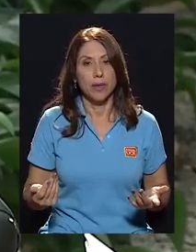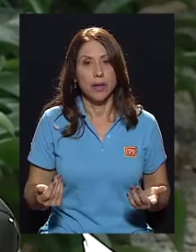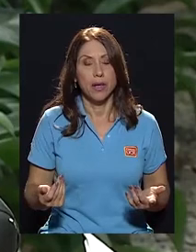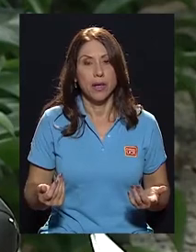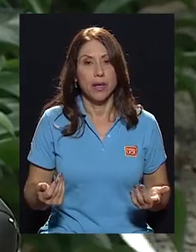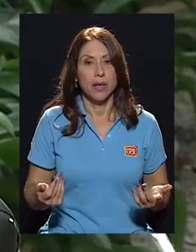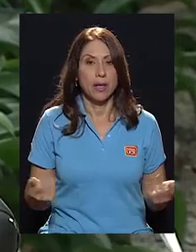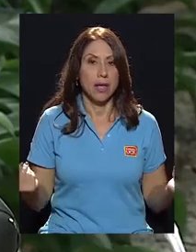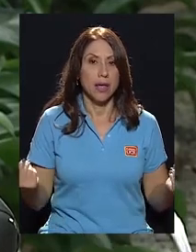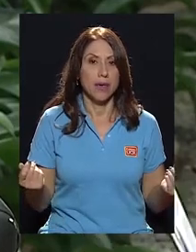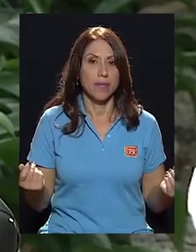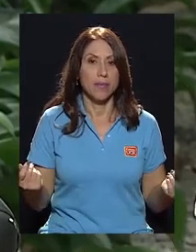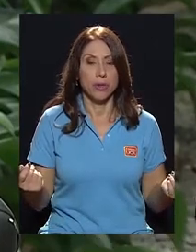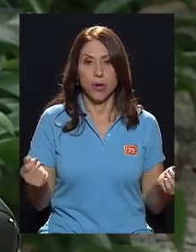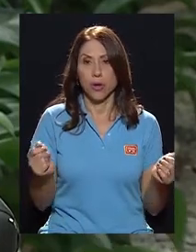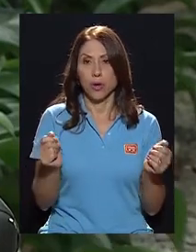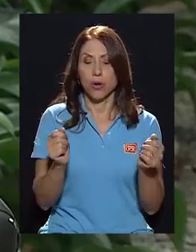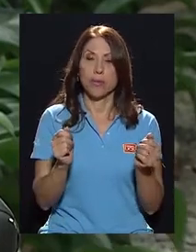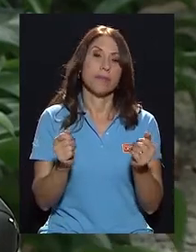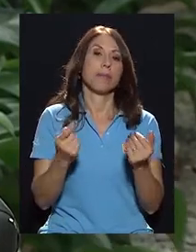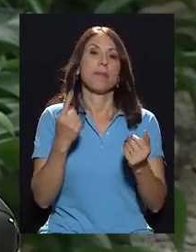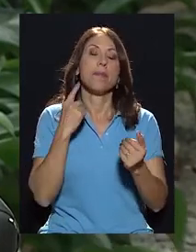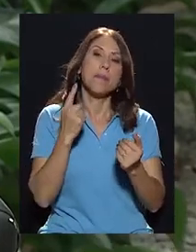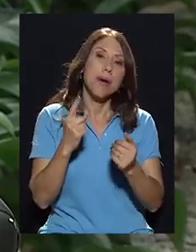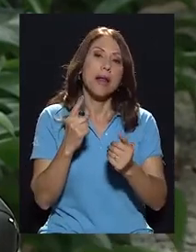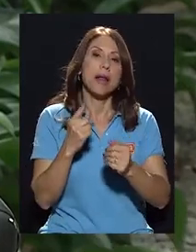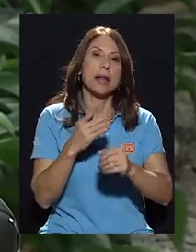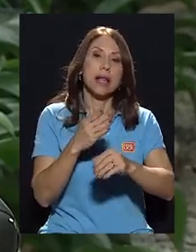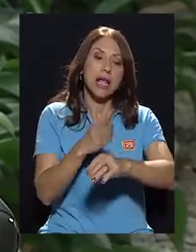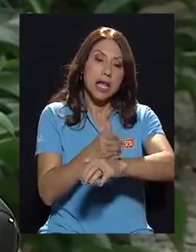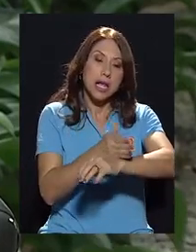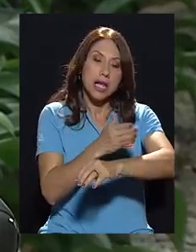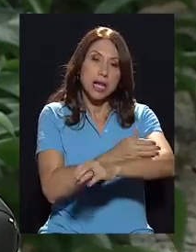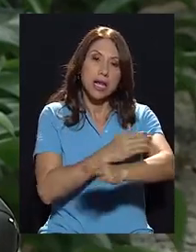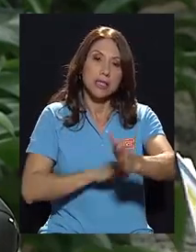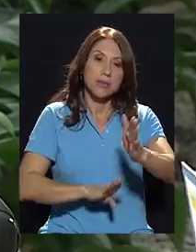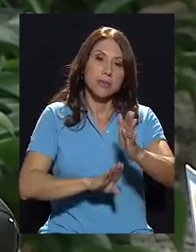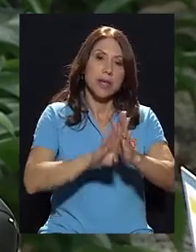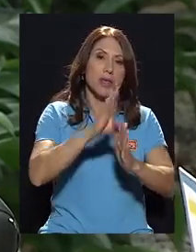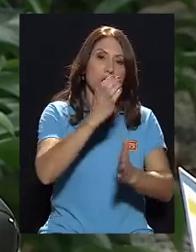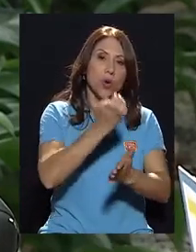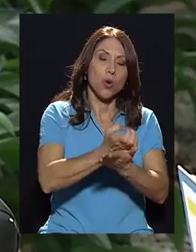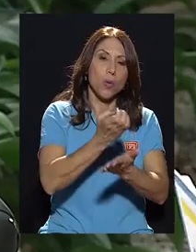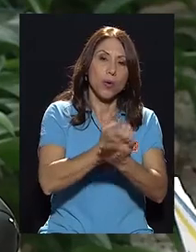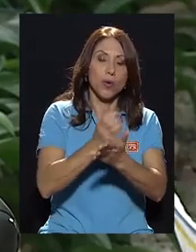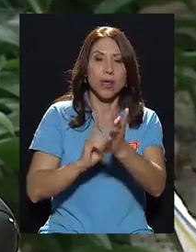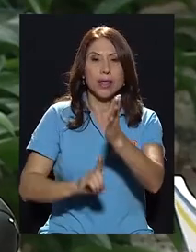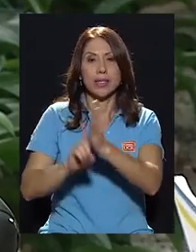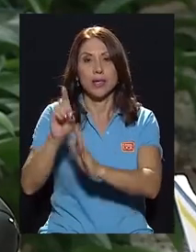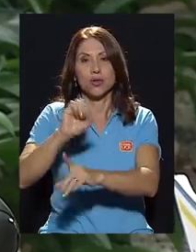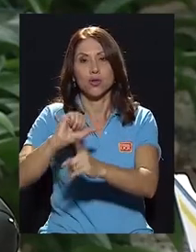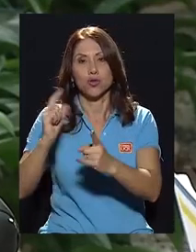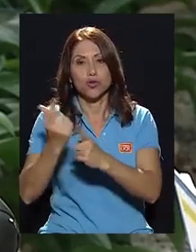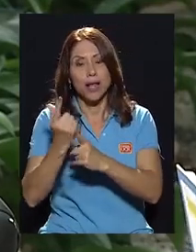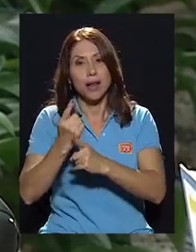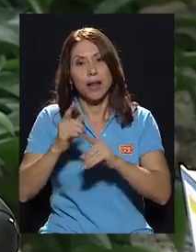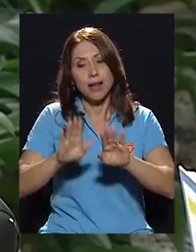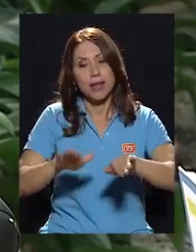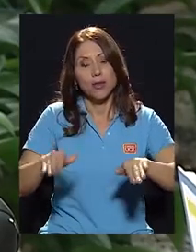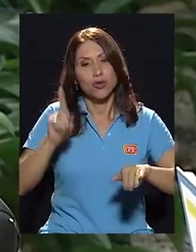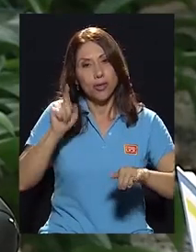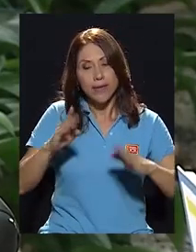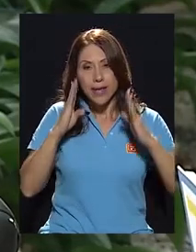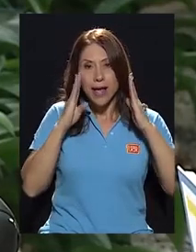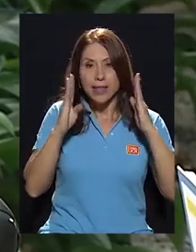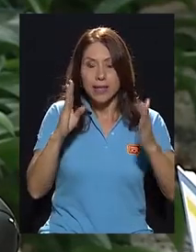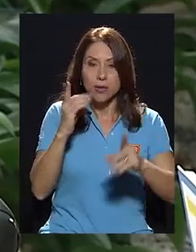digamos, para el crecimiento económico y el desarrollo social del país, los niños tienen que ser atendidos adecuadamente.